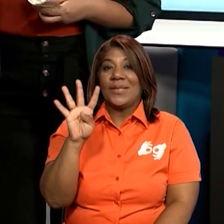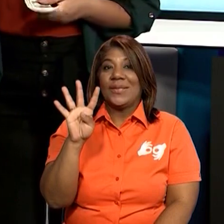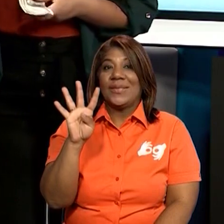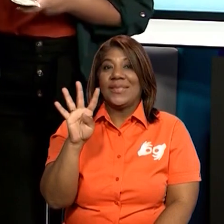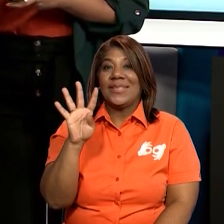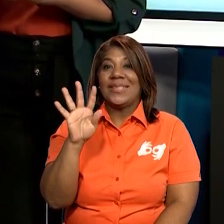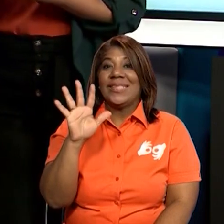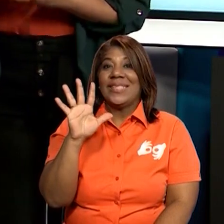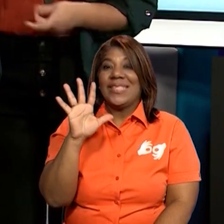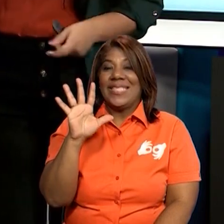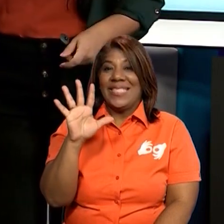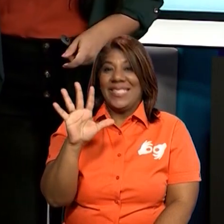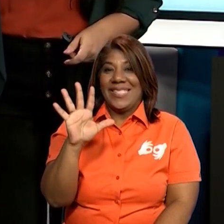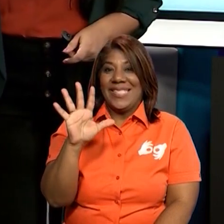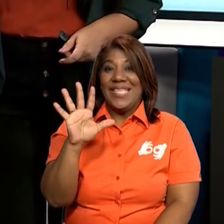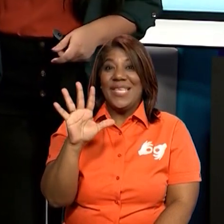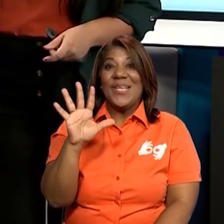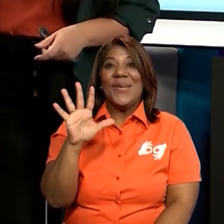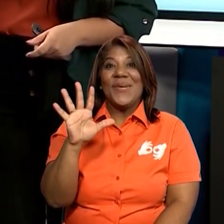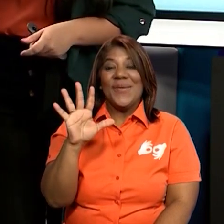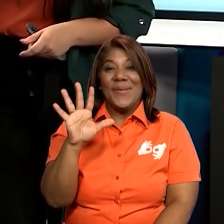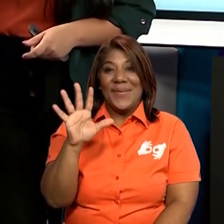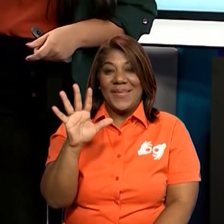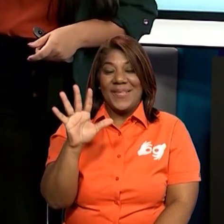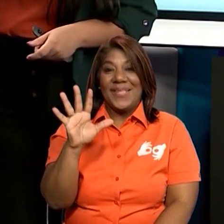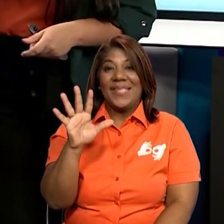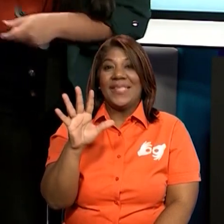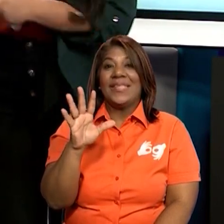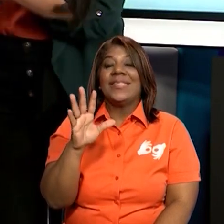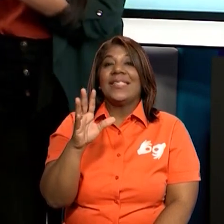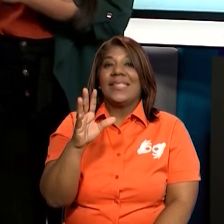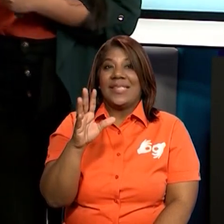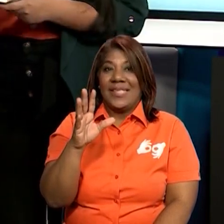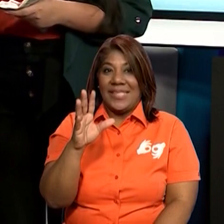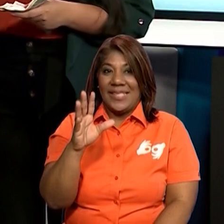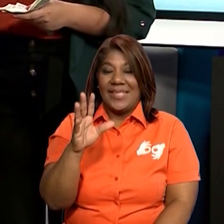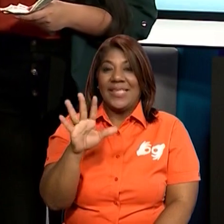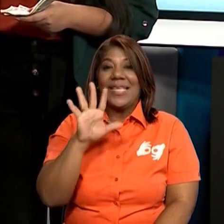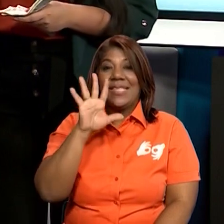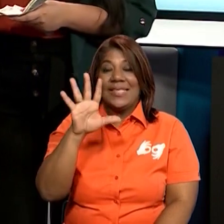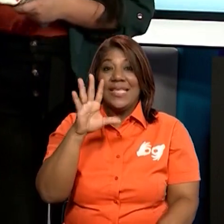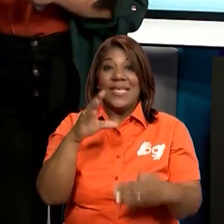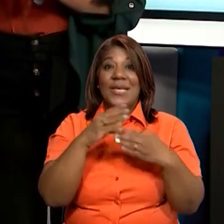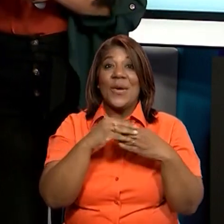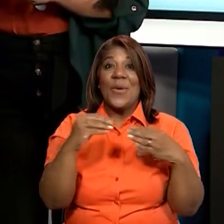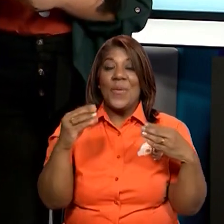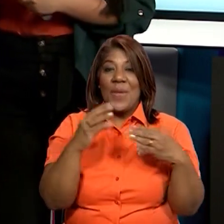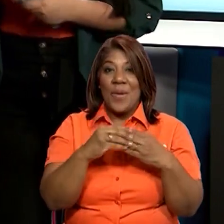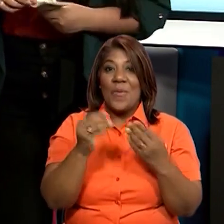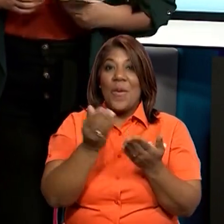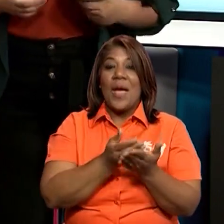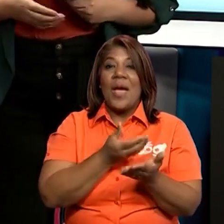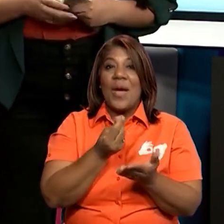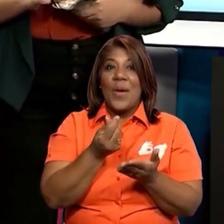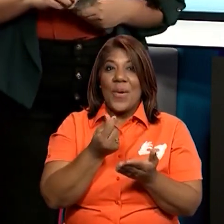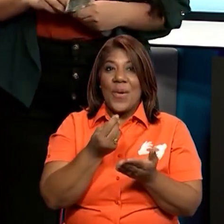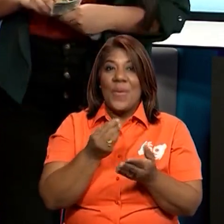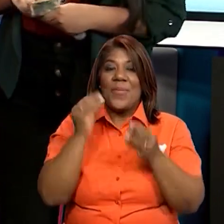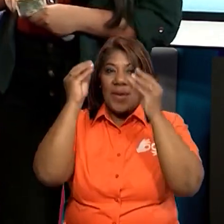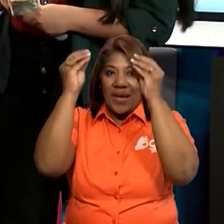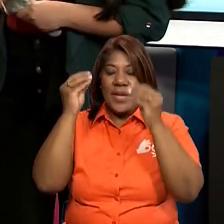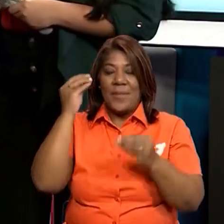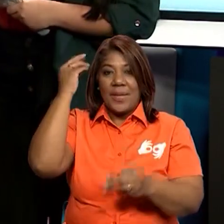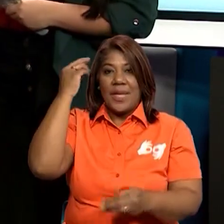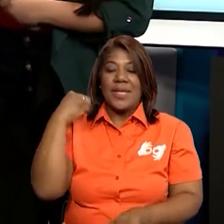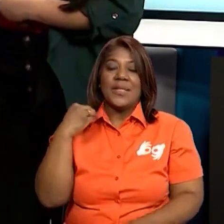Cuatro. Y cinco. Cinco. Cinco balboas. Muy bien. Ha sido un placer estar